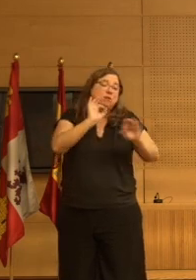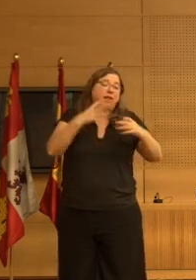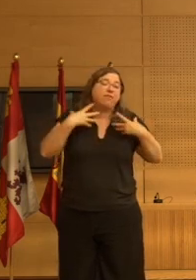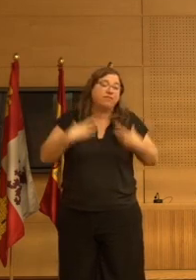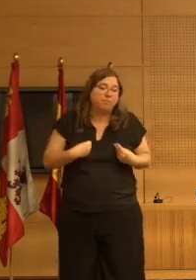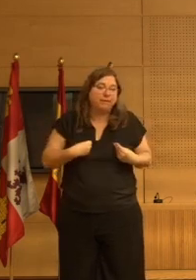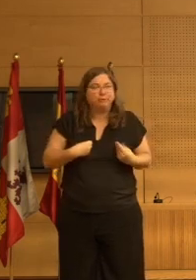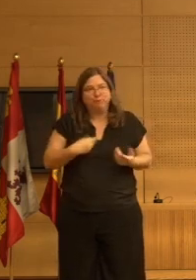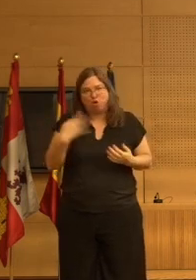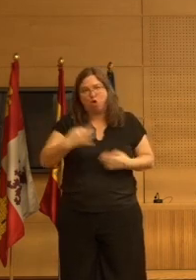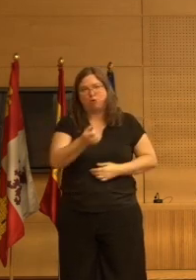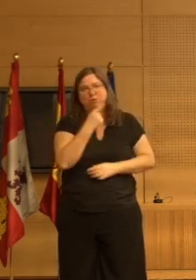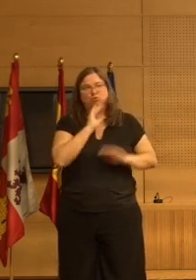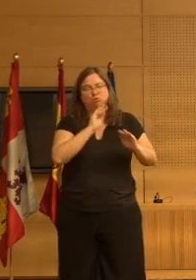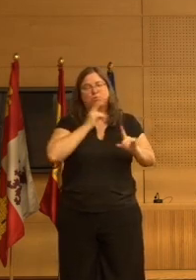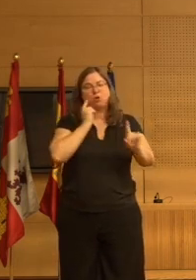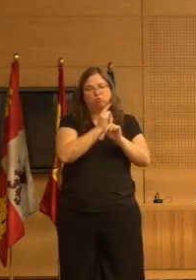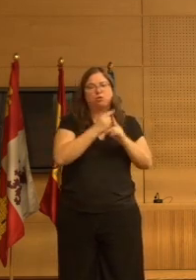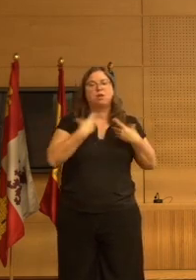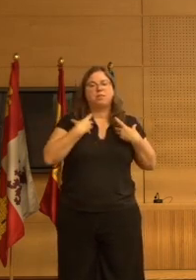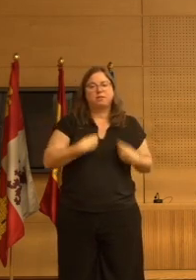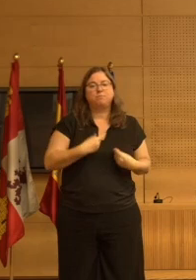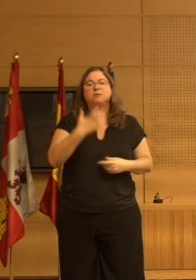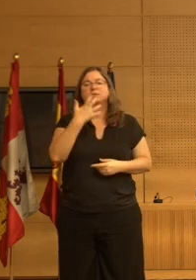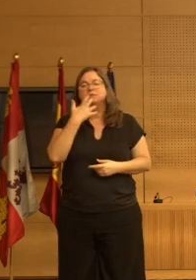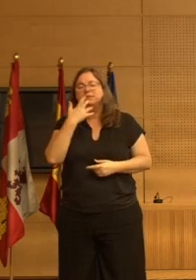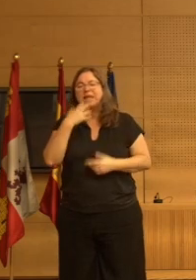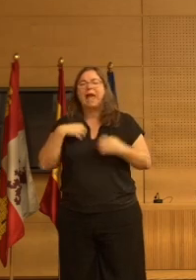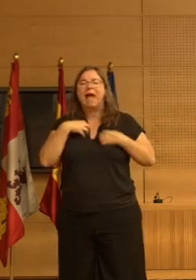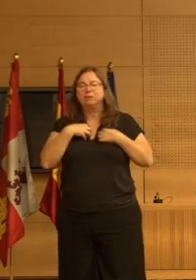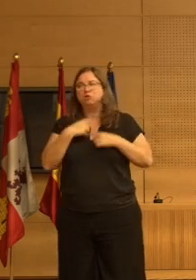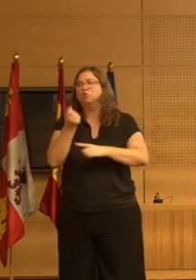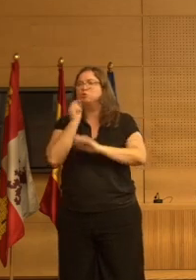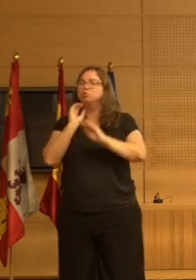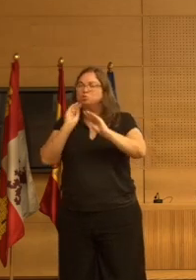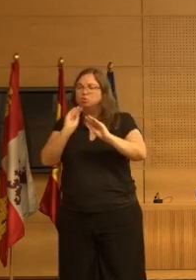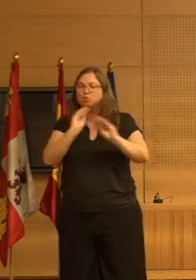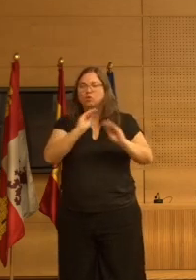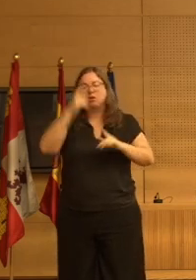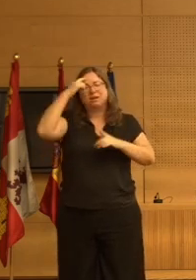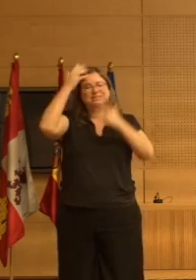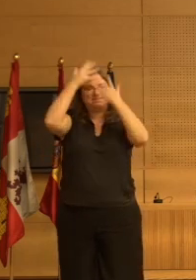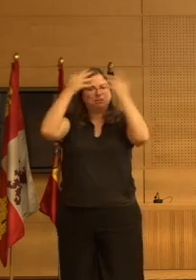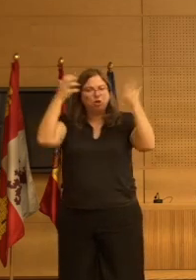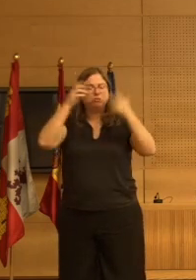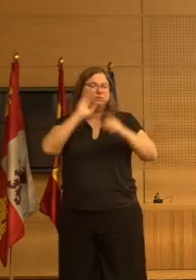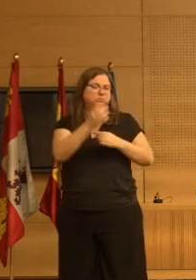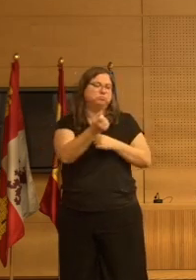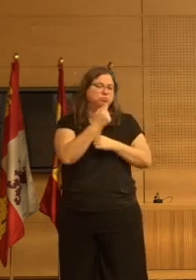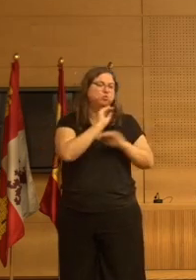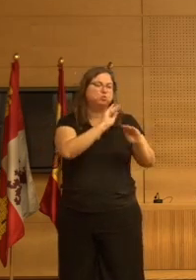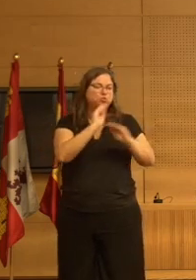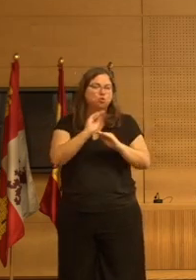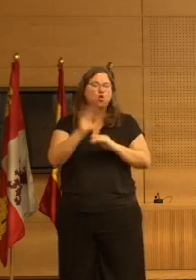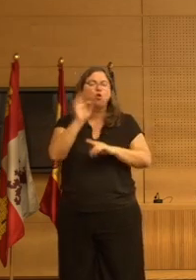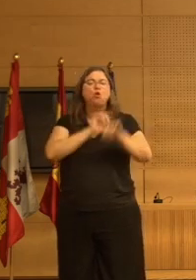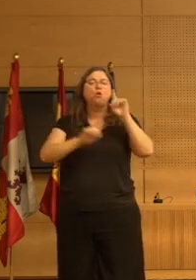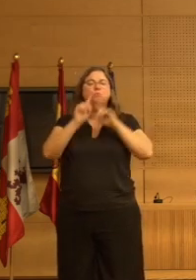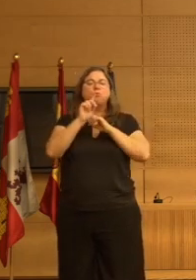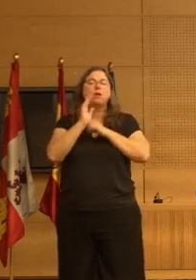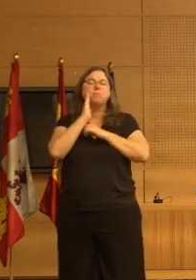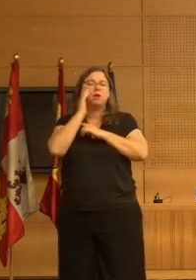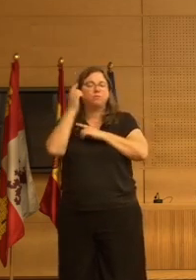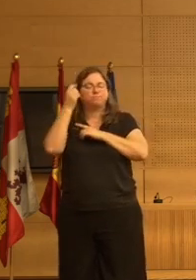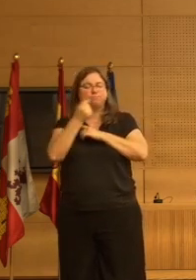pues habrá que dar fármacos antidepresivos también si tenemos un síndrome ansioso si tenemos un síndrome psicótico podemos probar neurolépticos síndrome